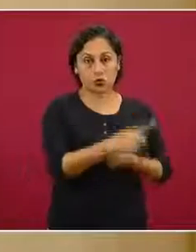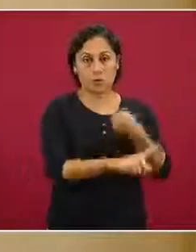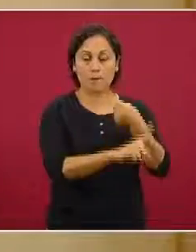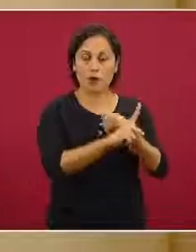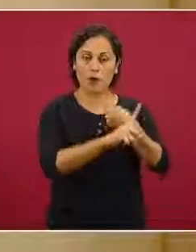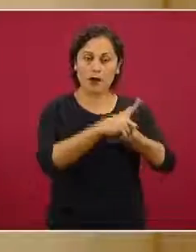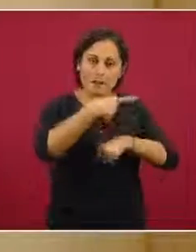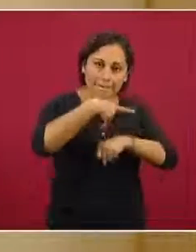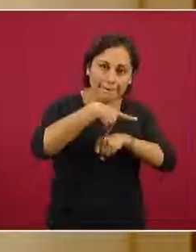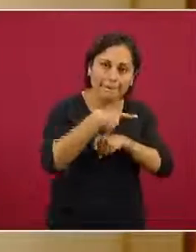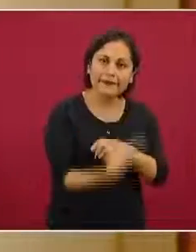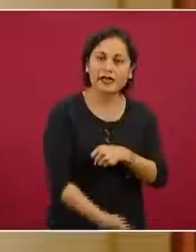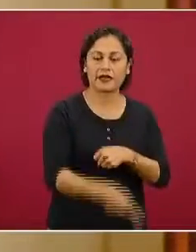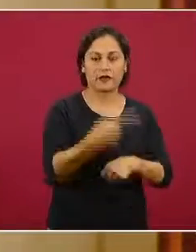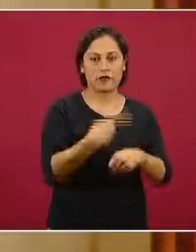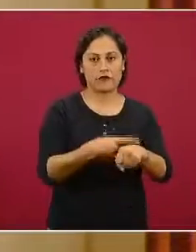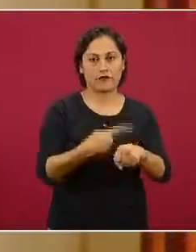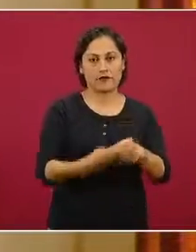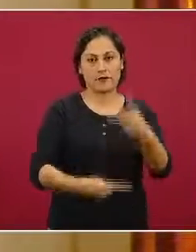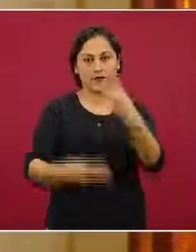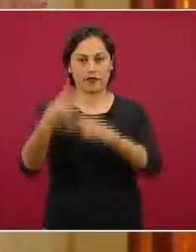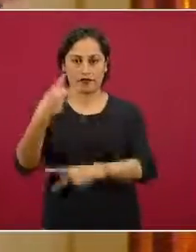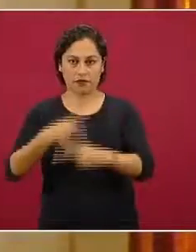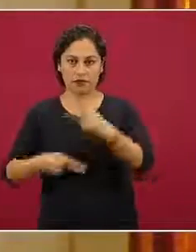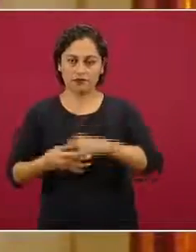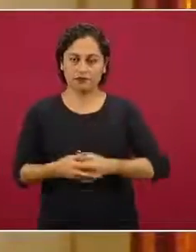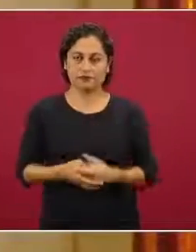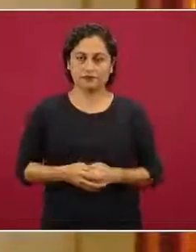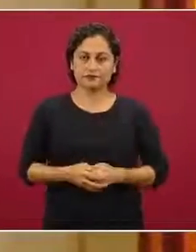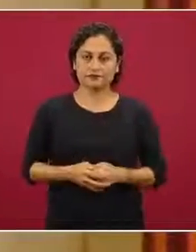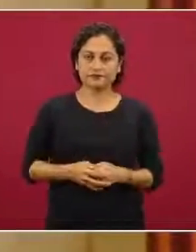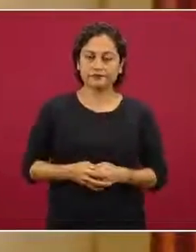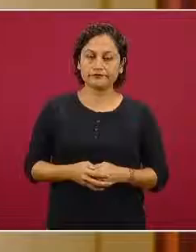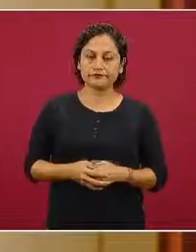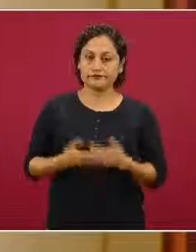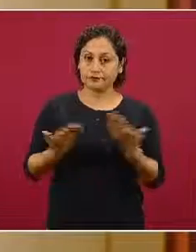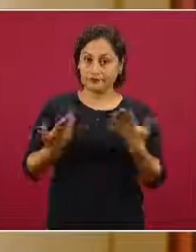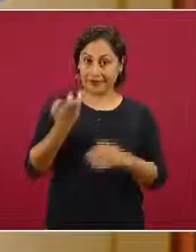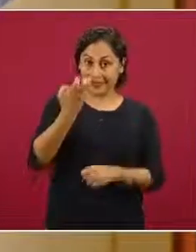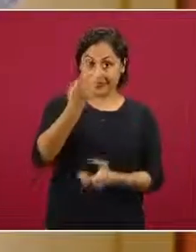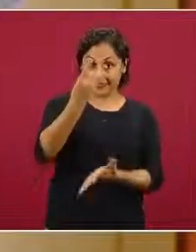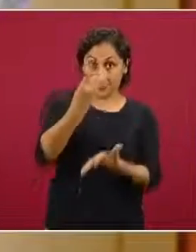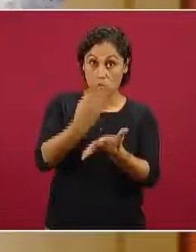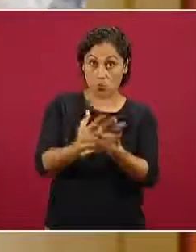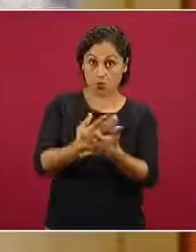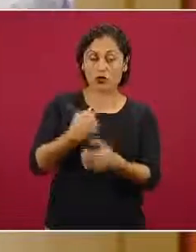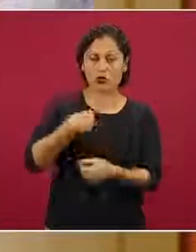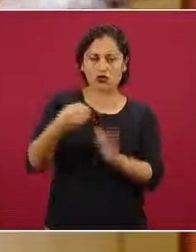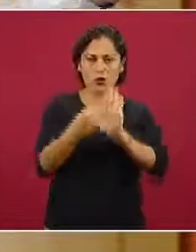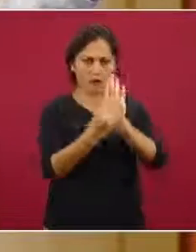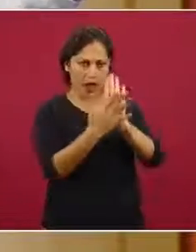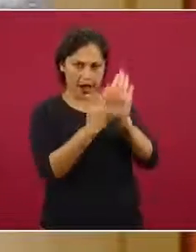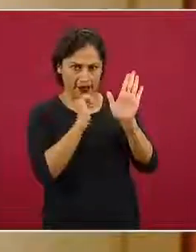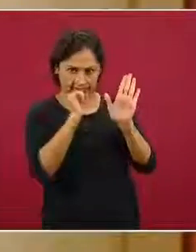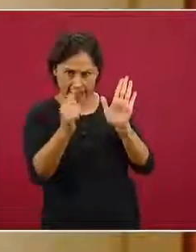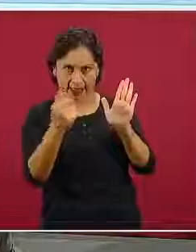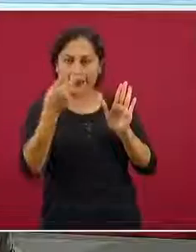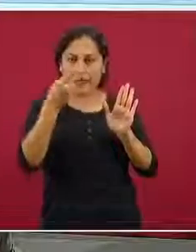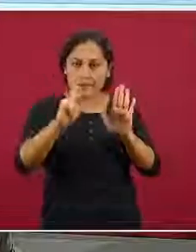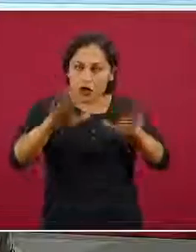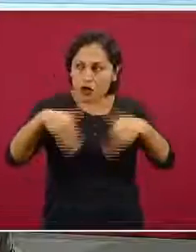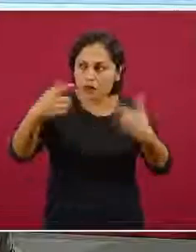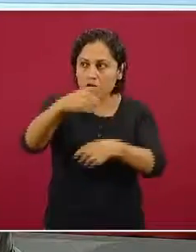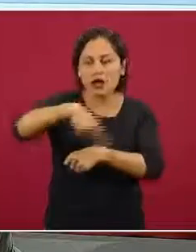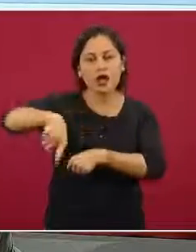mayor para diferentes desenlaces. No solamente eso, también aunque no lo presento aquí, también hay estadísticas importantes de